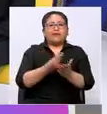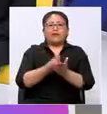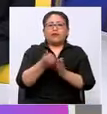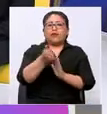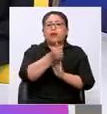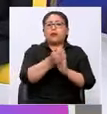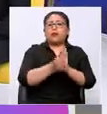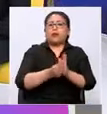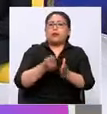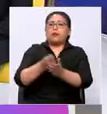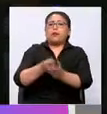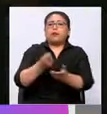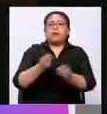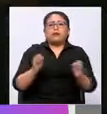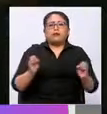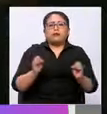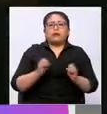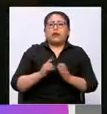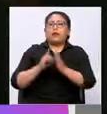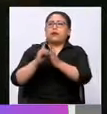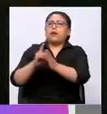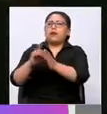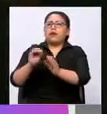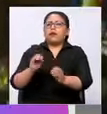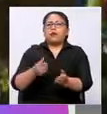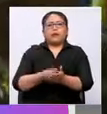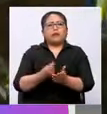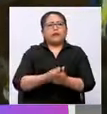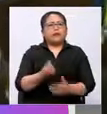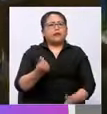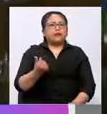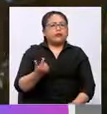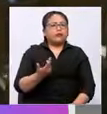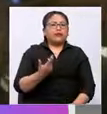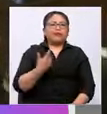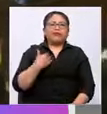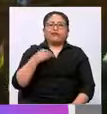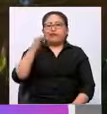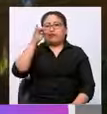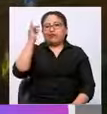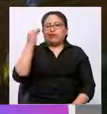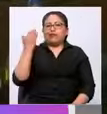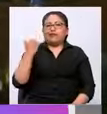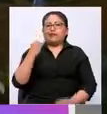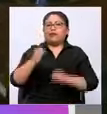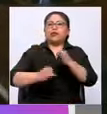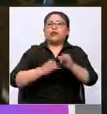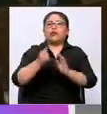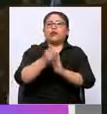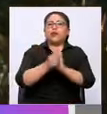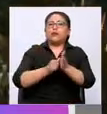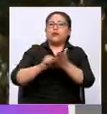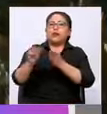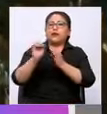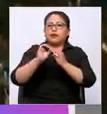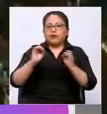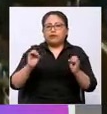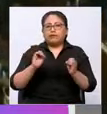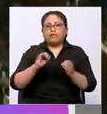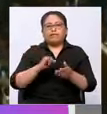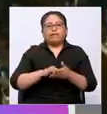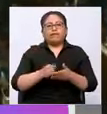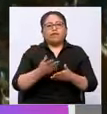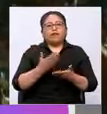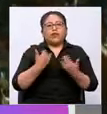abogados externos y nos han dejado en indefensión. Eso ha hecho la dictadura. ¿Qué dicen ahora esos procuradores que salen? He visto algunos